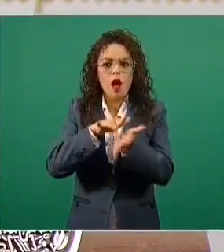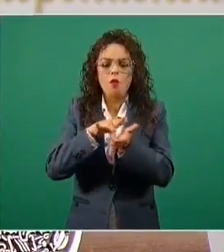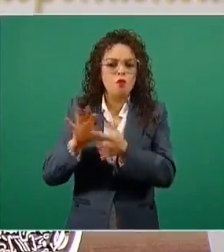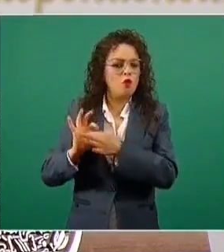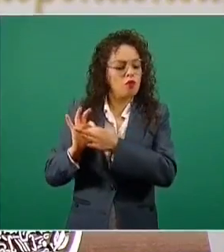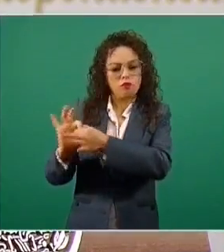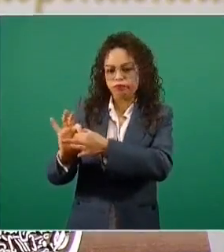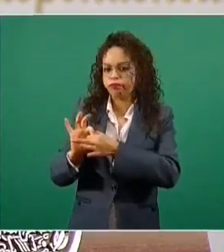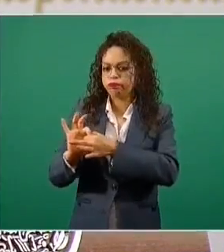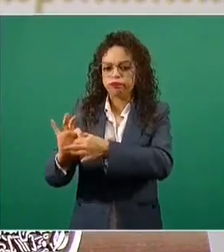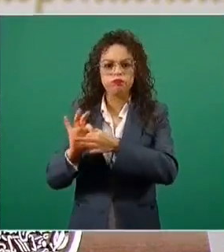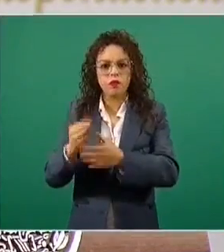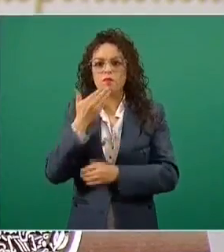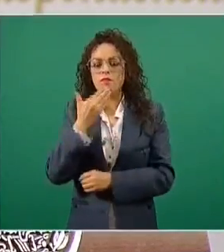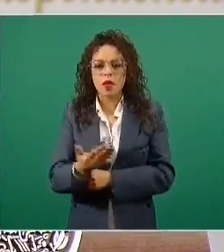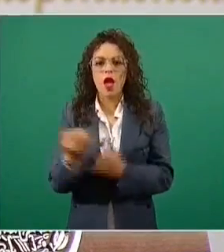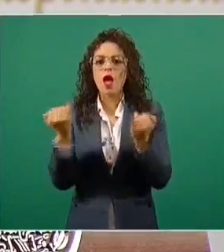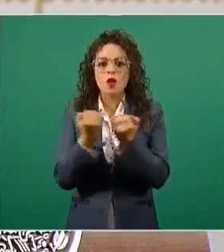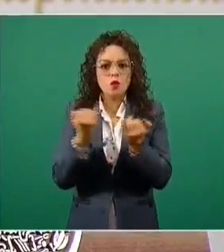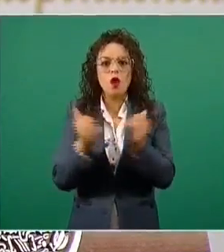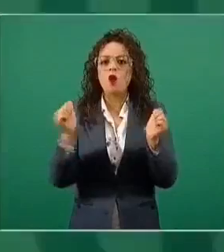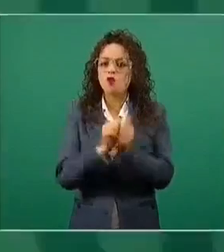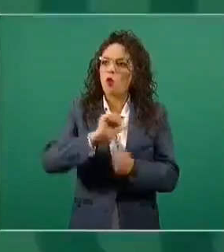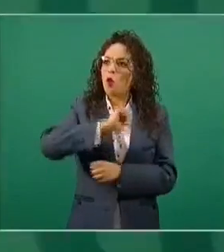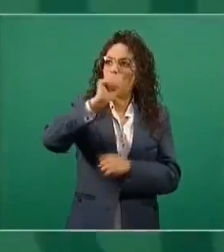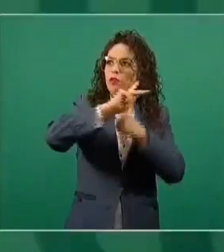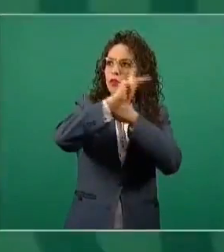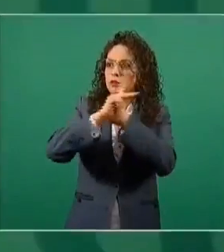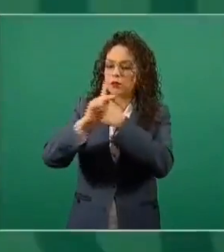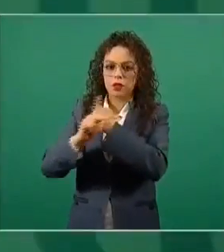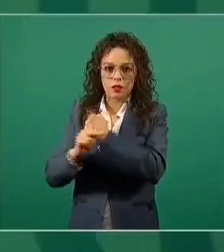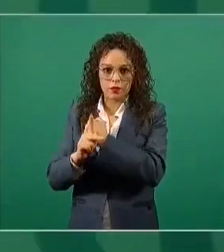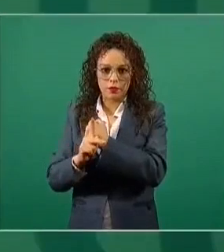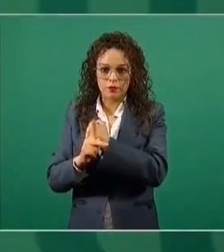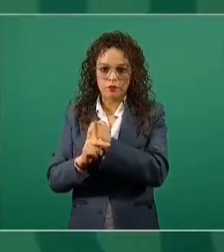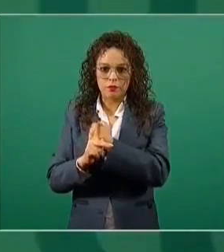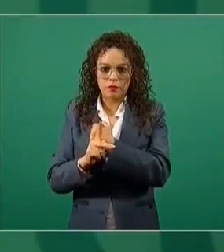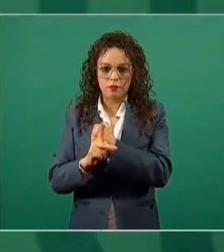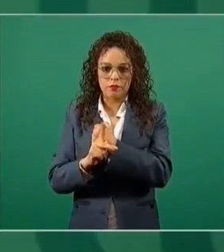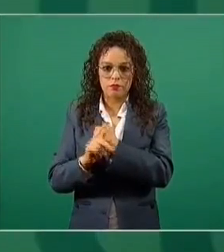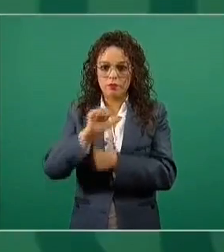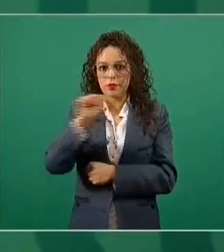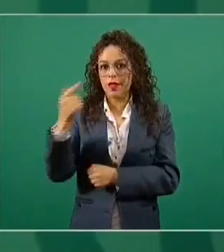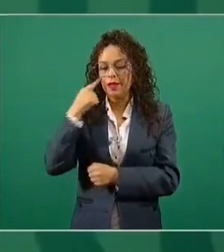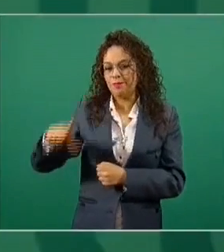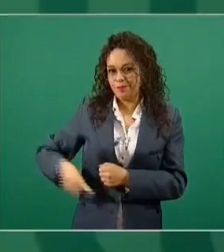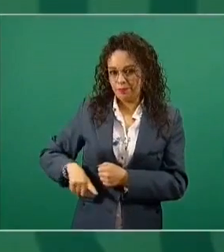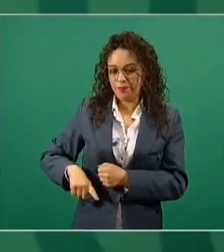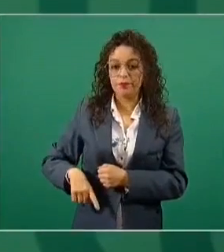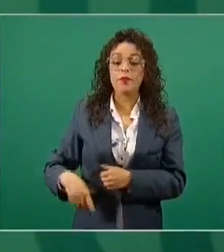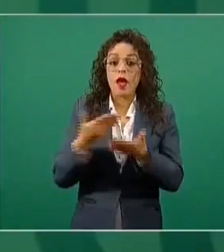hacemos con otros gobiernos del mundo. En el caso de Argentina,